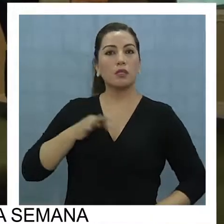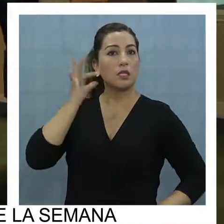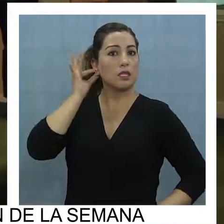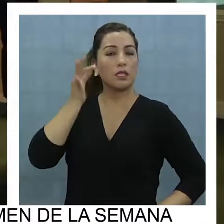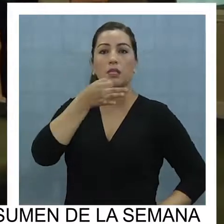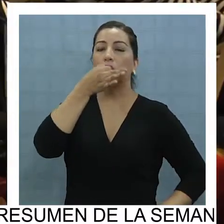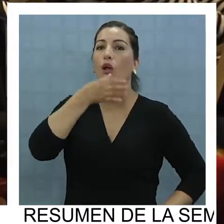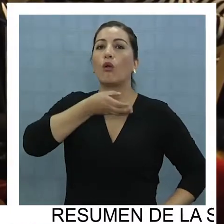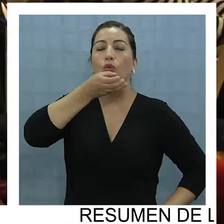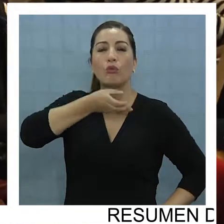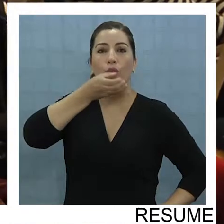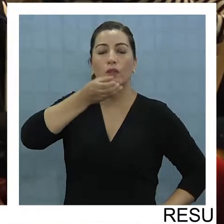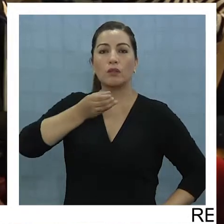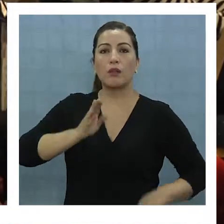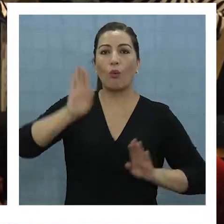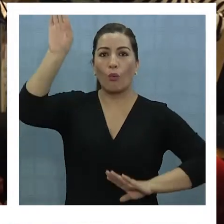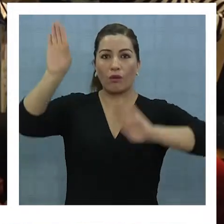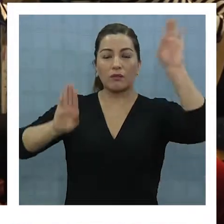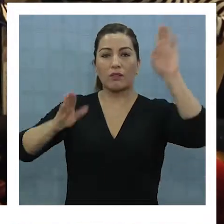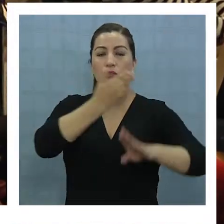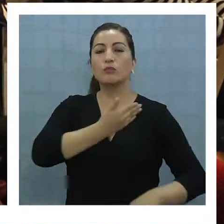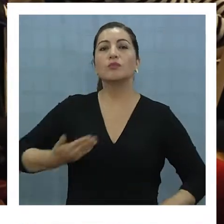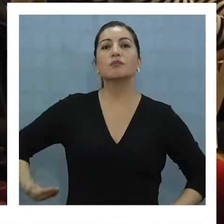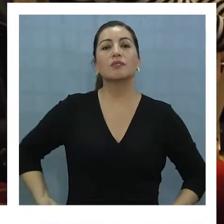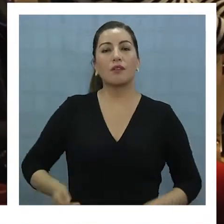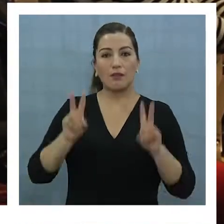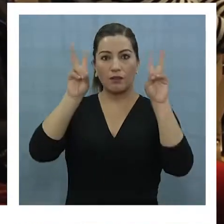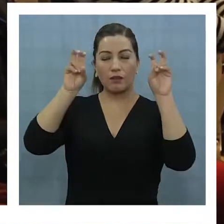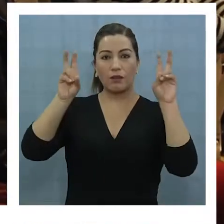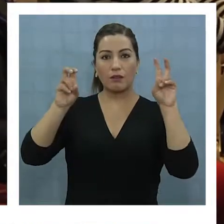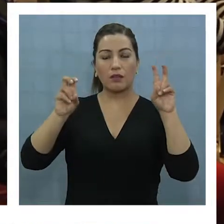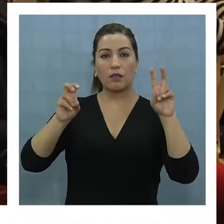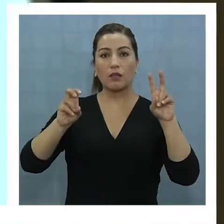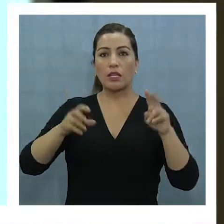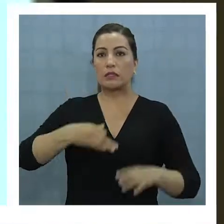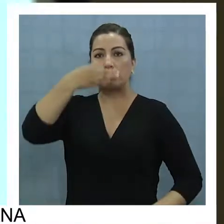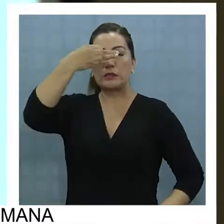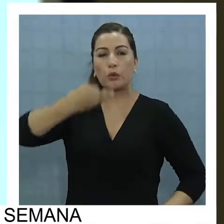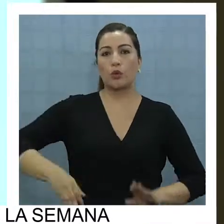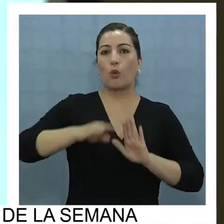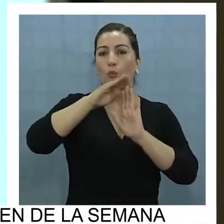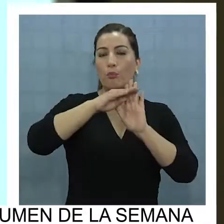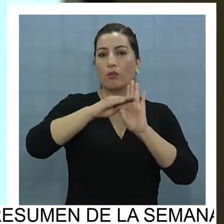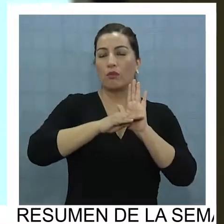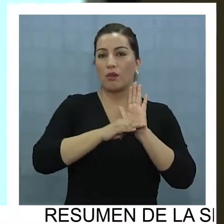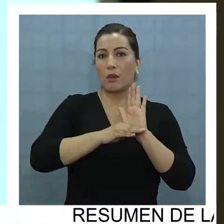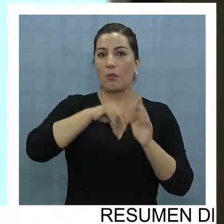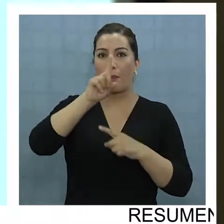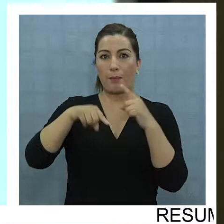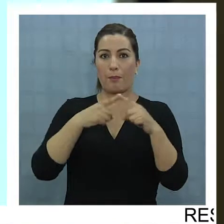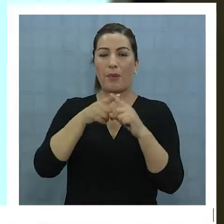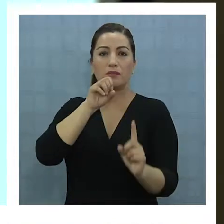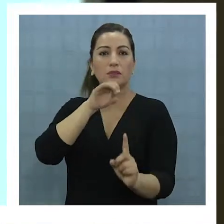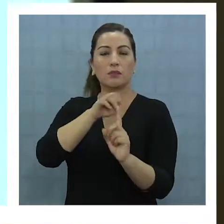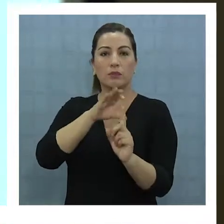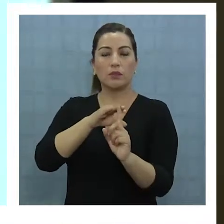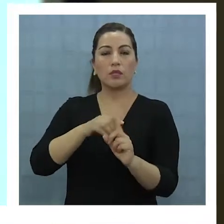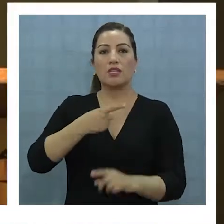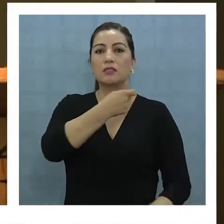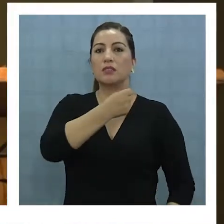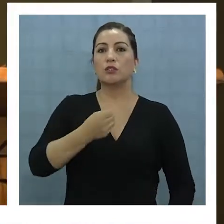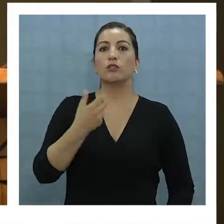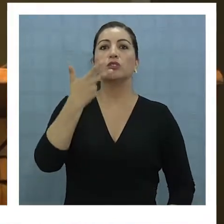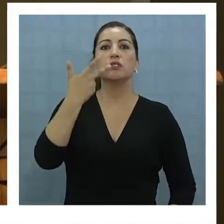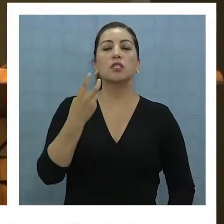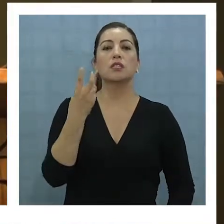refirió al comentario de un candidato presidencial respecto de la efectividad del programa Más Capaz. Son 183